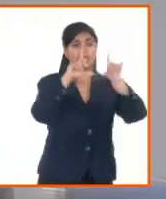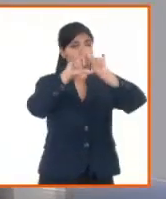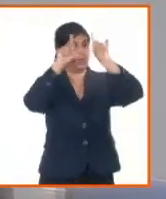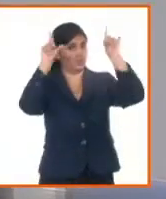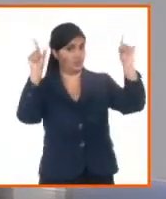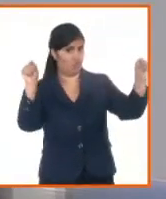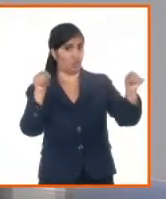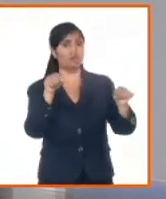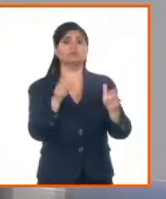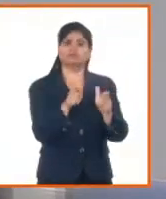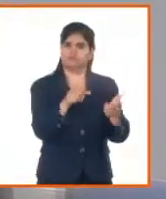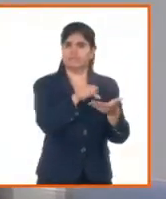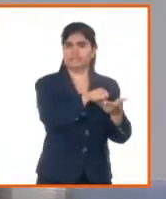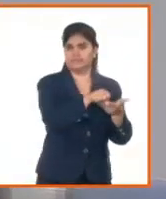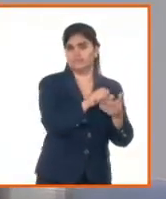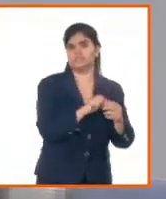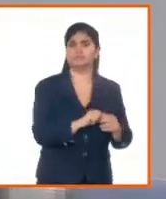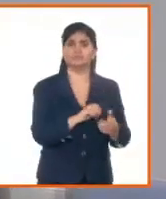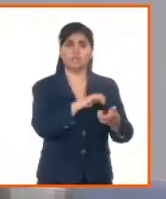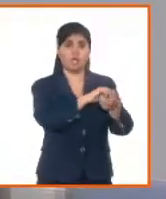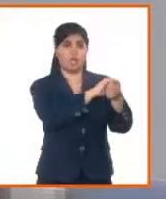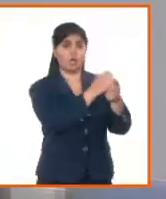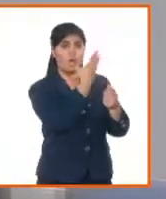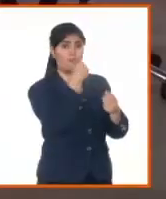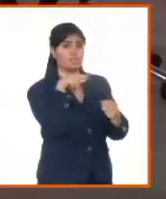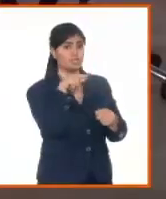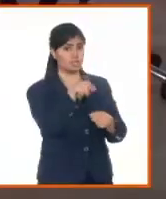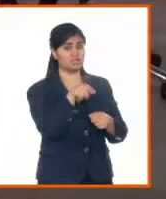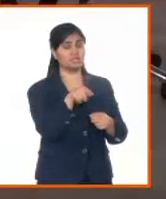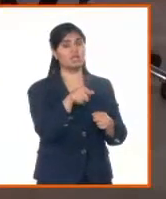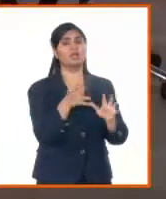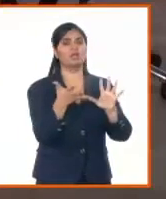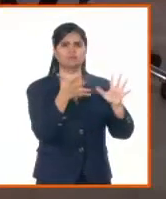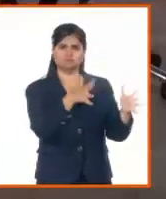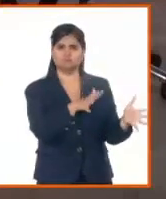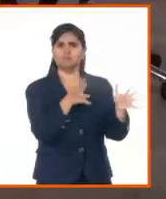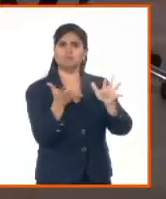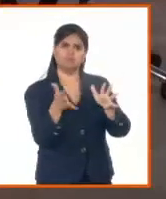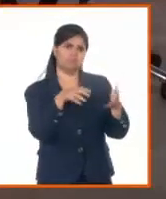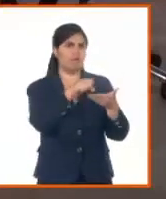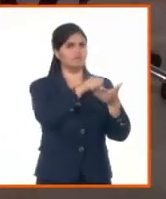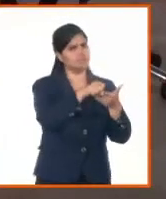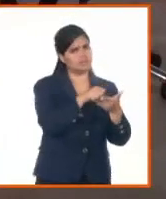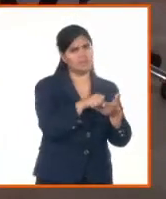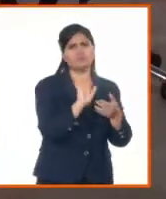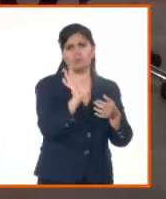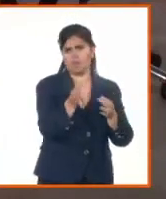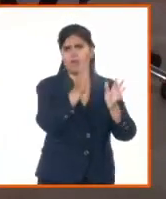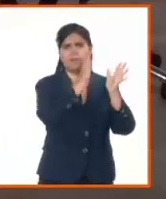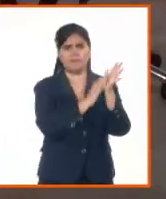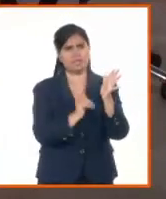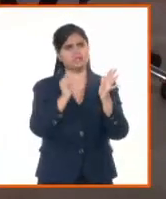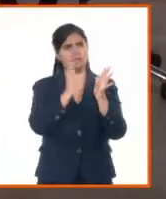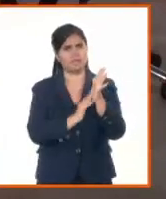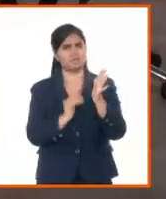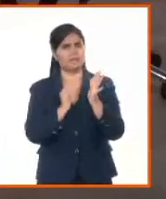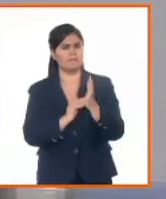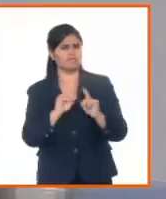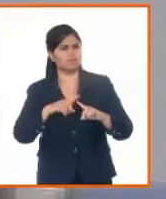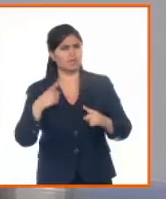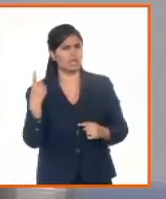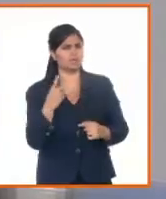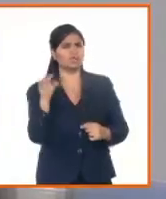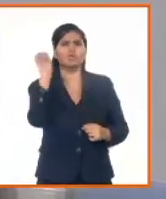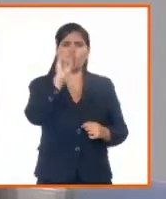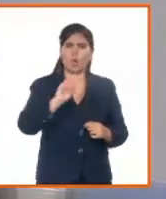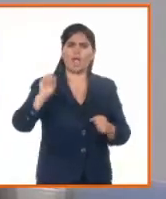nuestros compañeros nos reportan cierta estabilidad. Pero hay cierta estabilidad porque nos hemos logrado organizar mejor para la